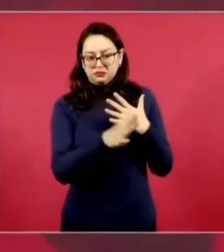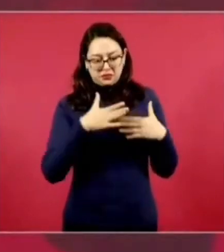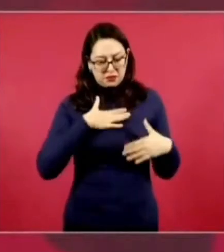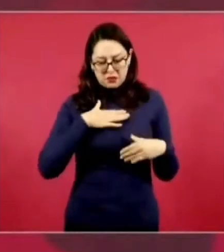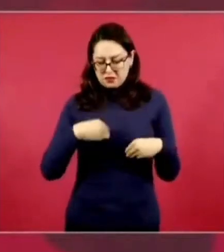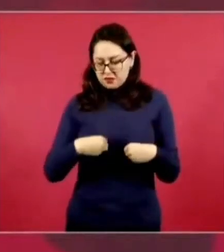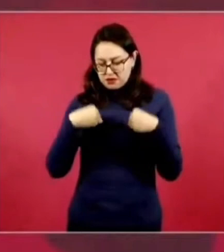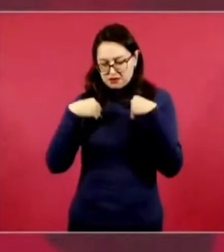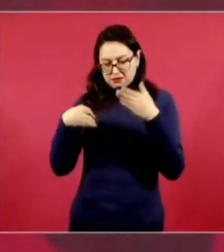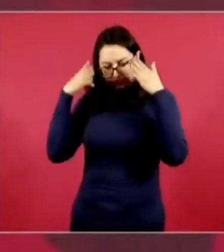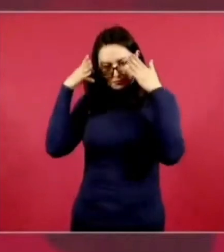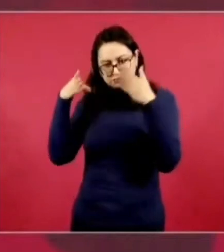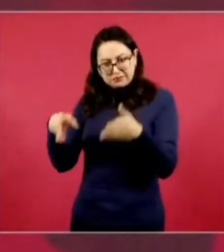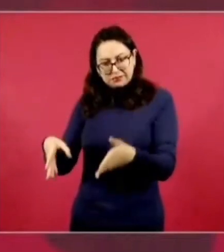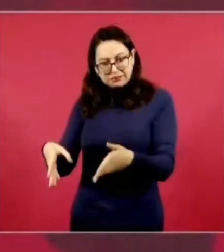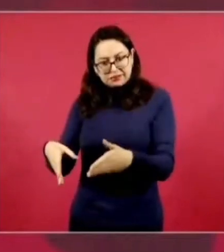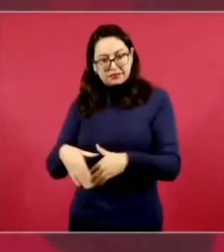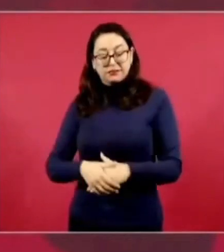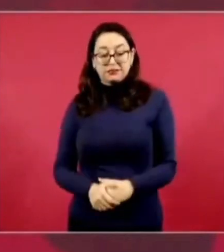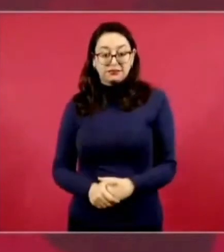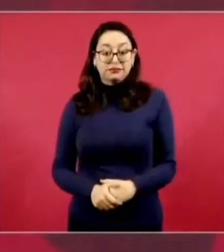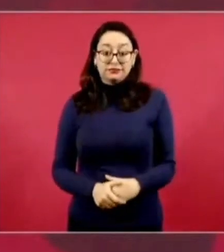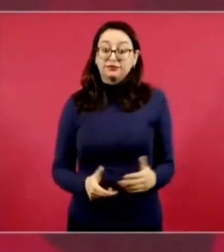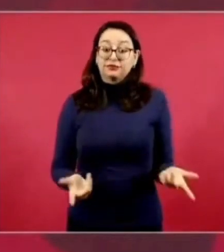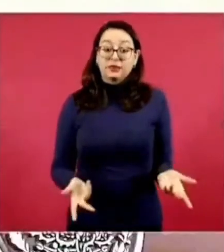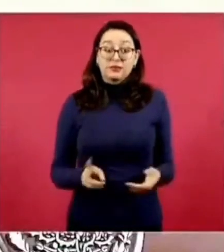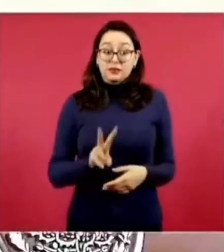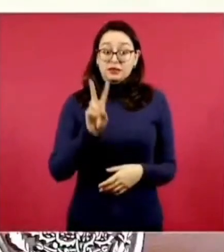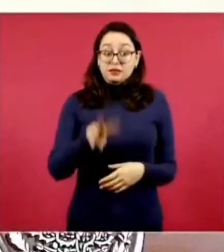porque pues no es fácil son muchos años